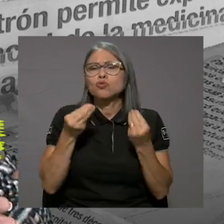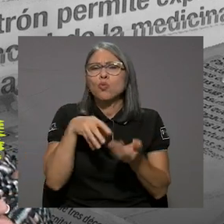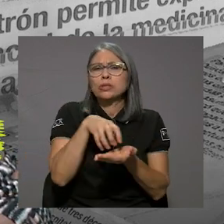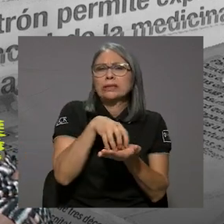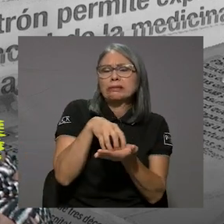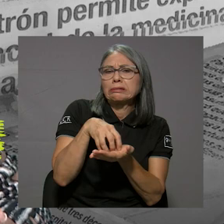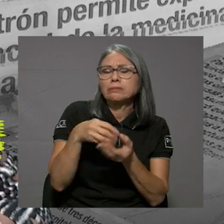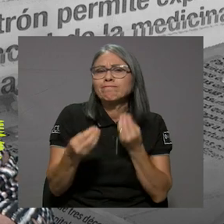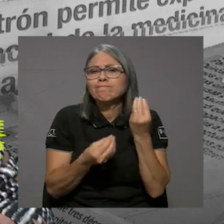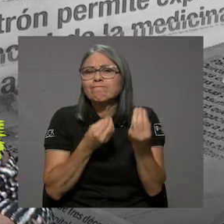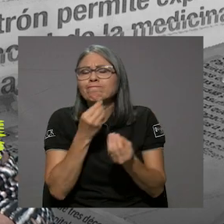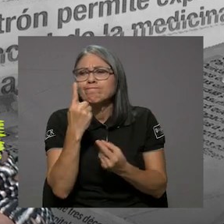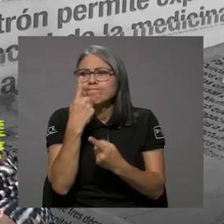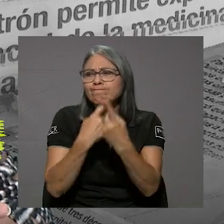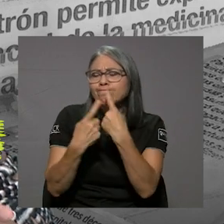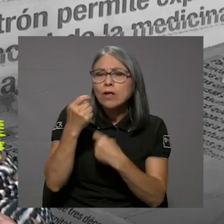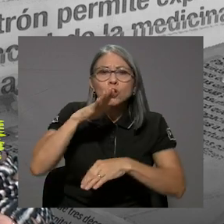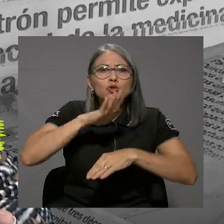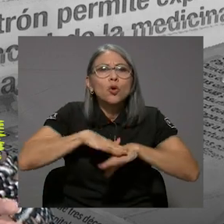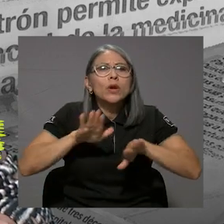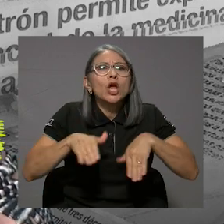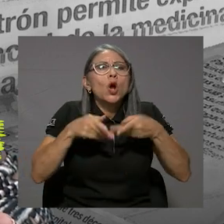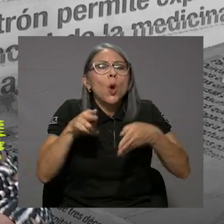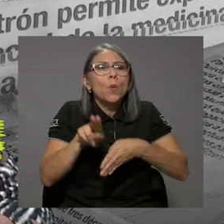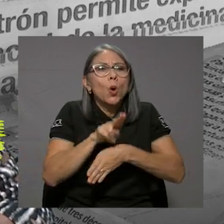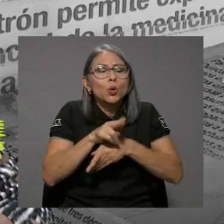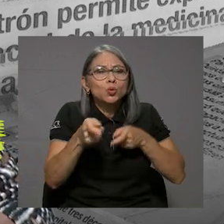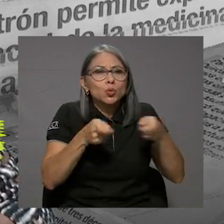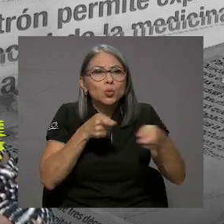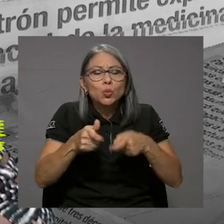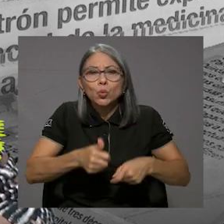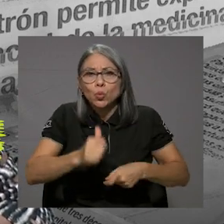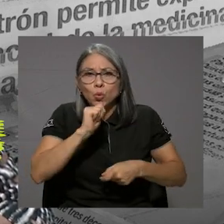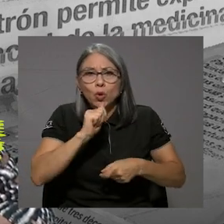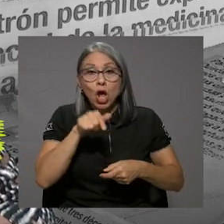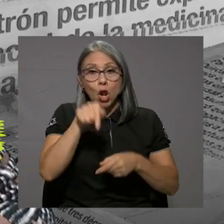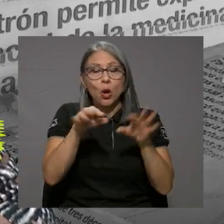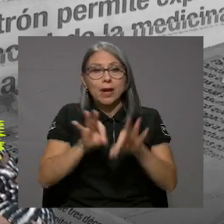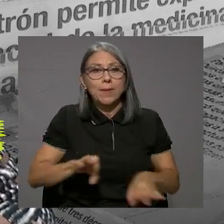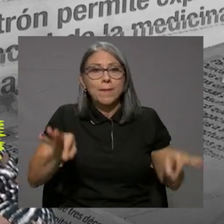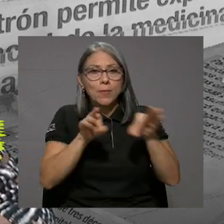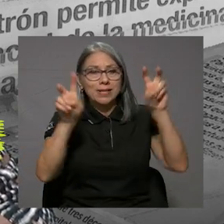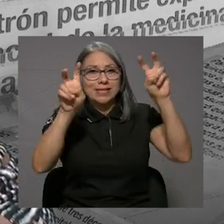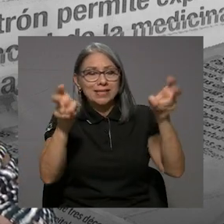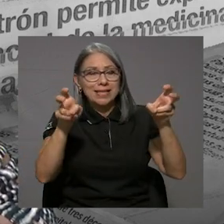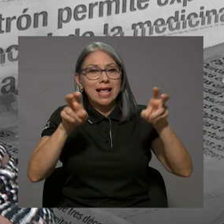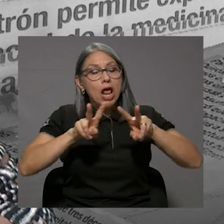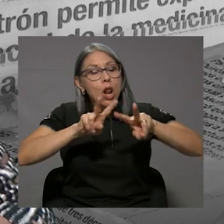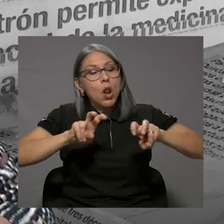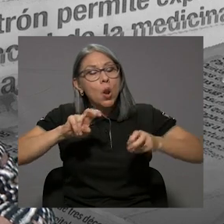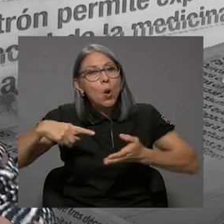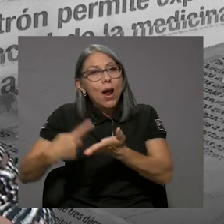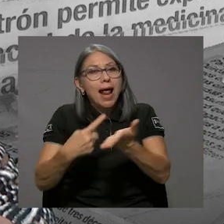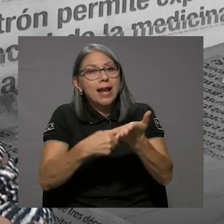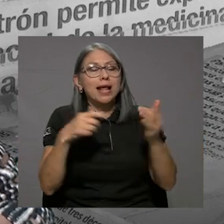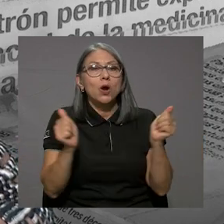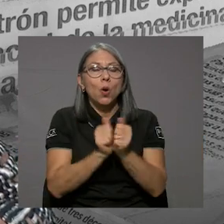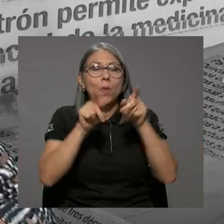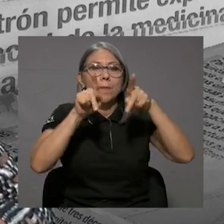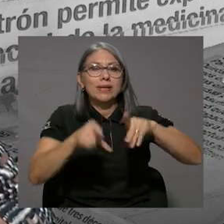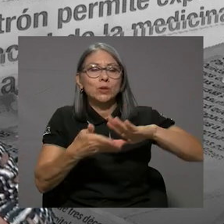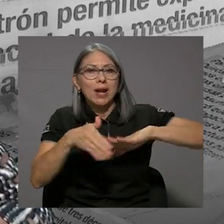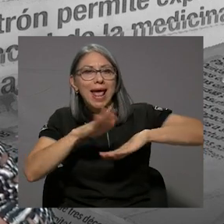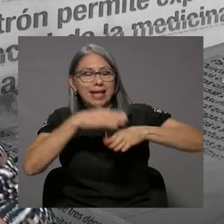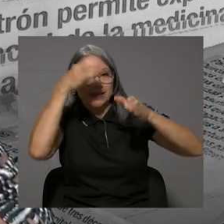interrogantes sobre el manejo del recurso hídrico. Lo que importa de este tema lo analizaremos con la